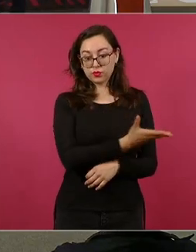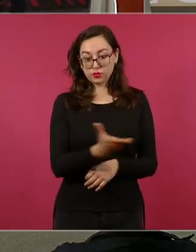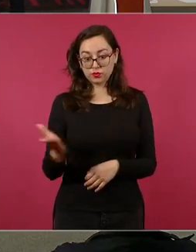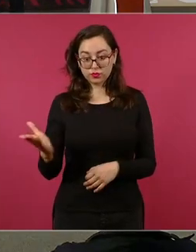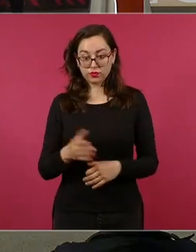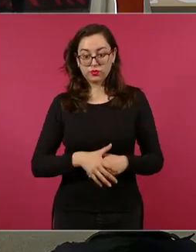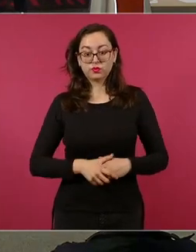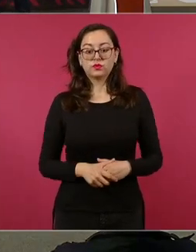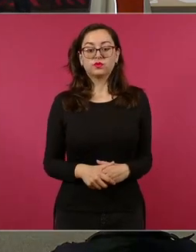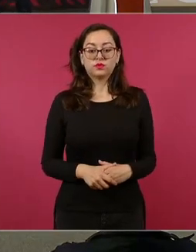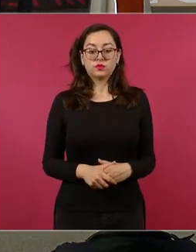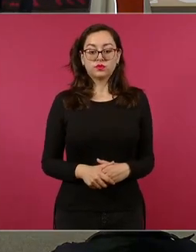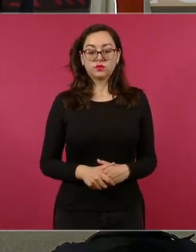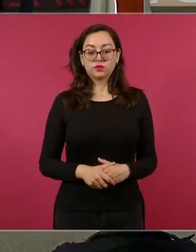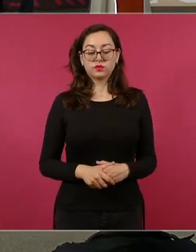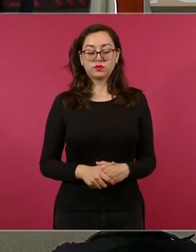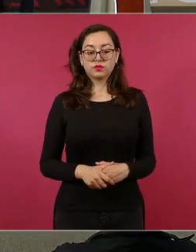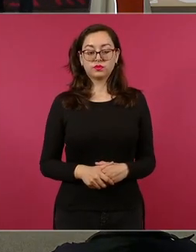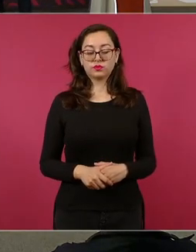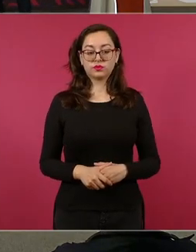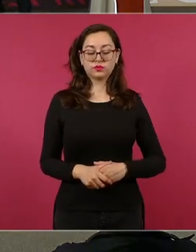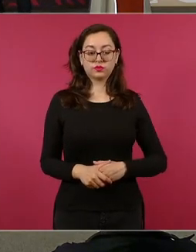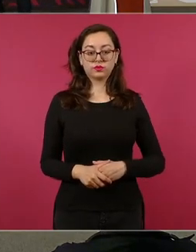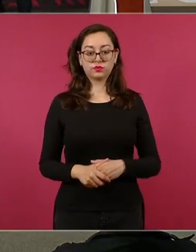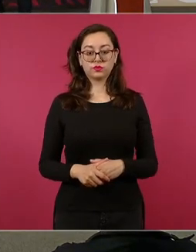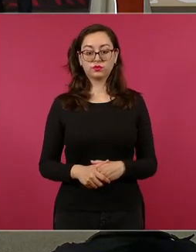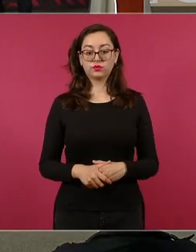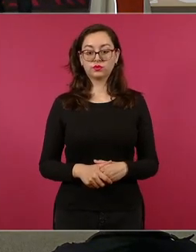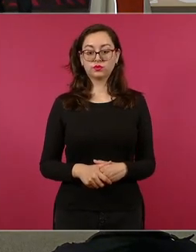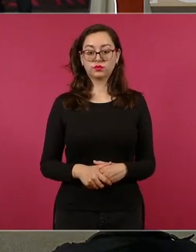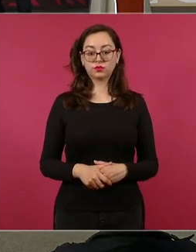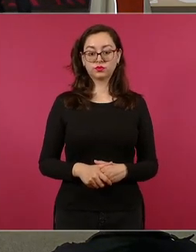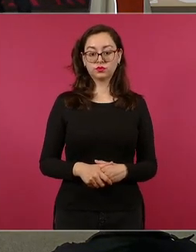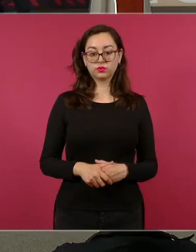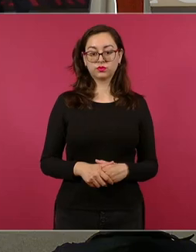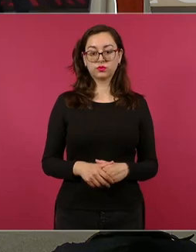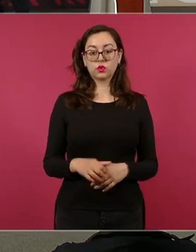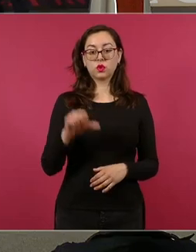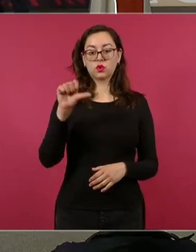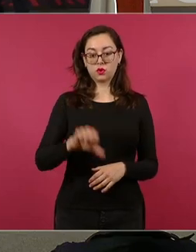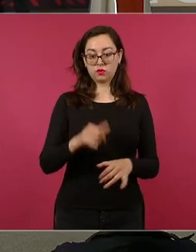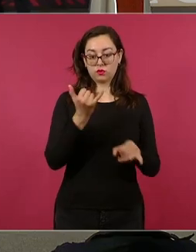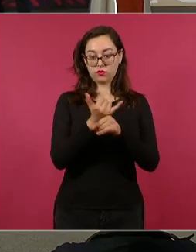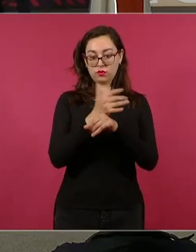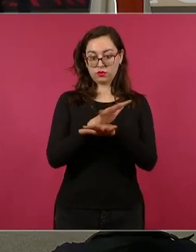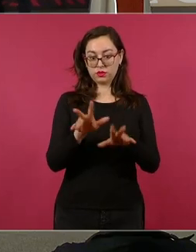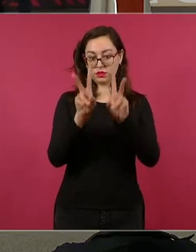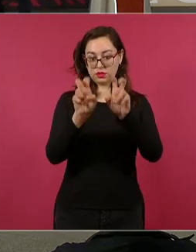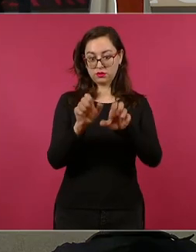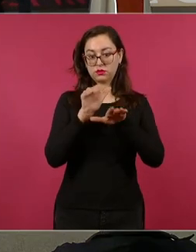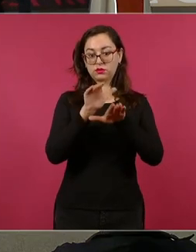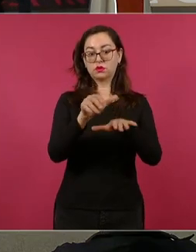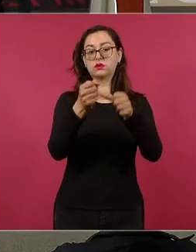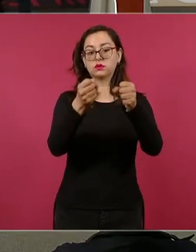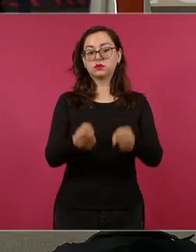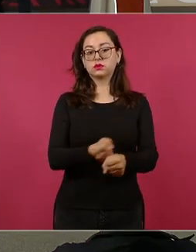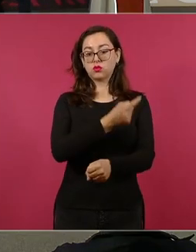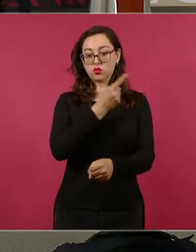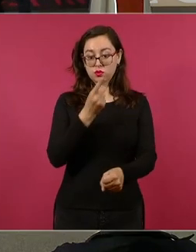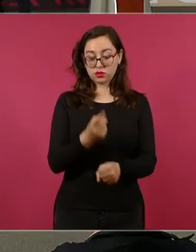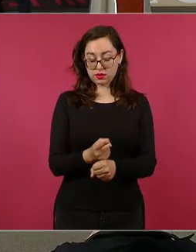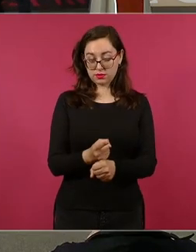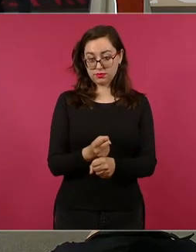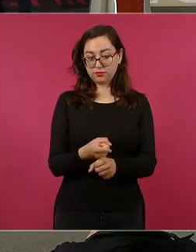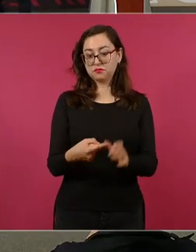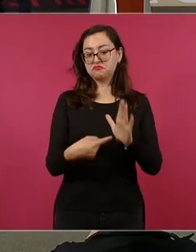el informe sobre los avances en materia de seguridad, específicamente sobre los datos